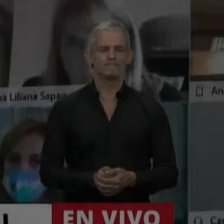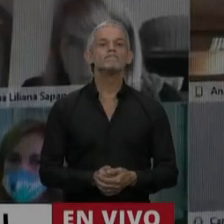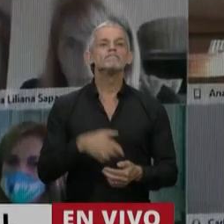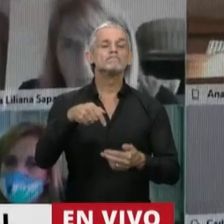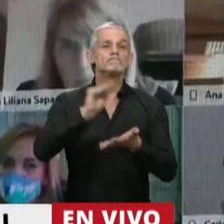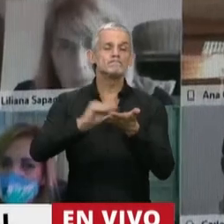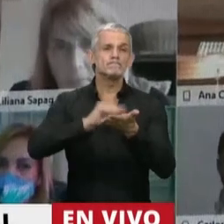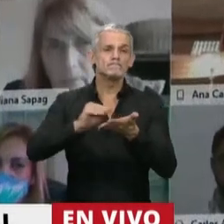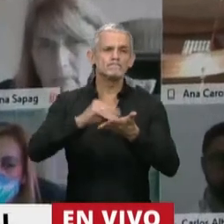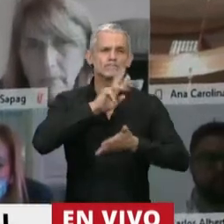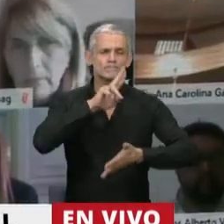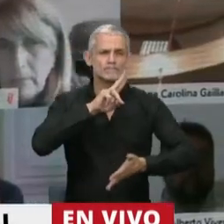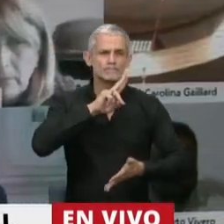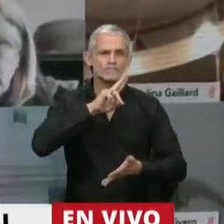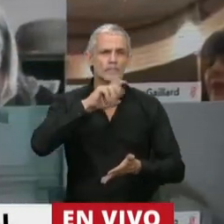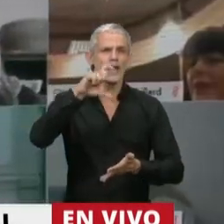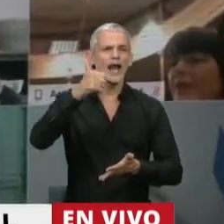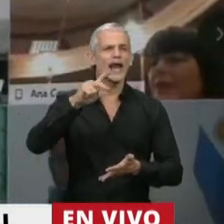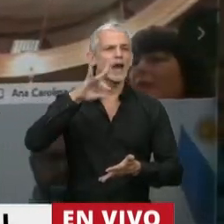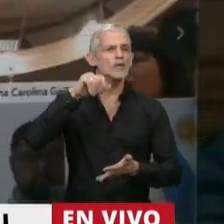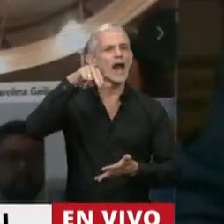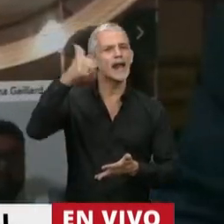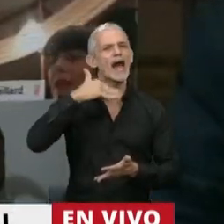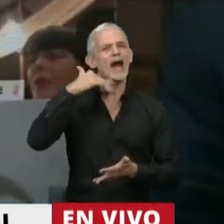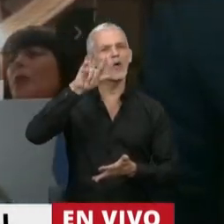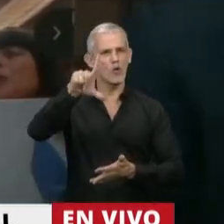Tiene la palabra la diputada Claudia Anajul.